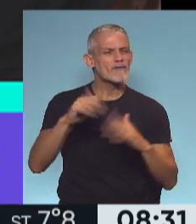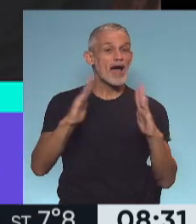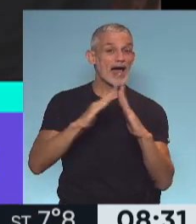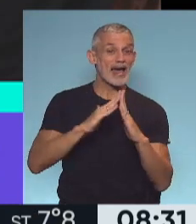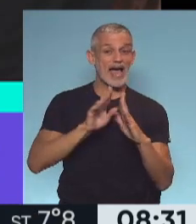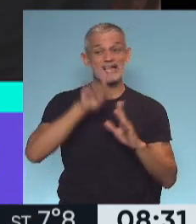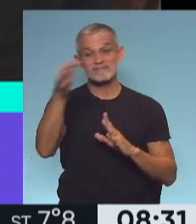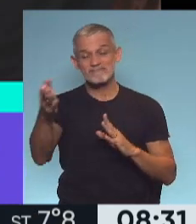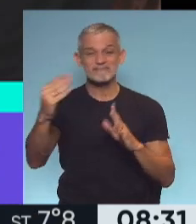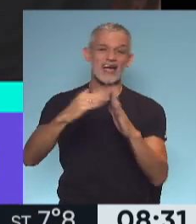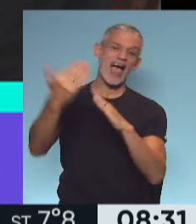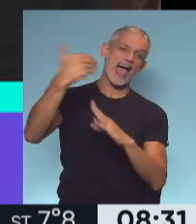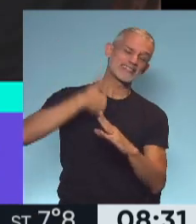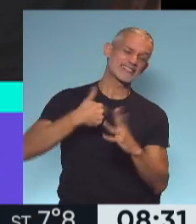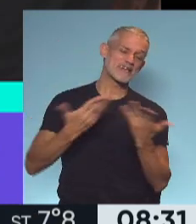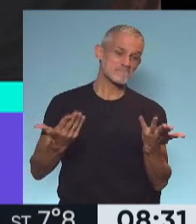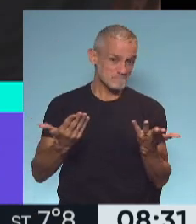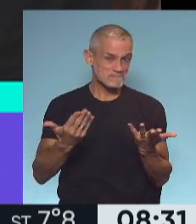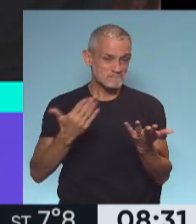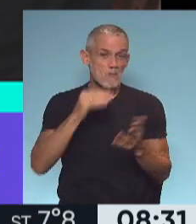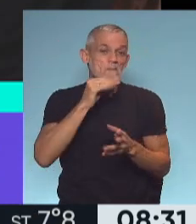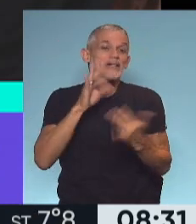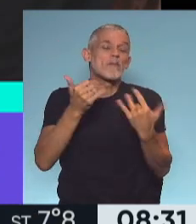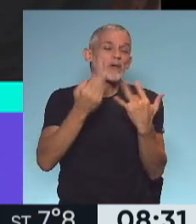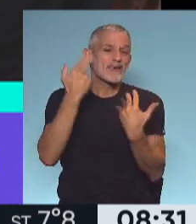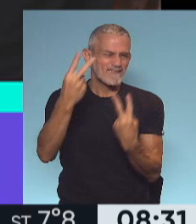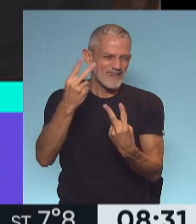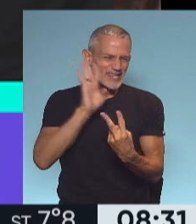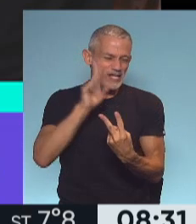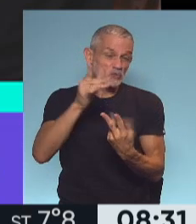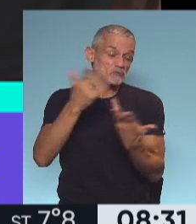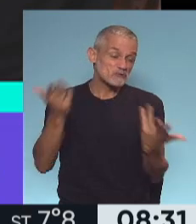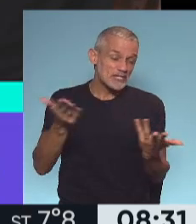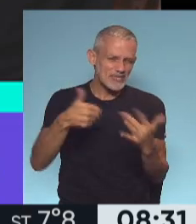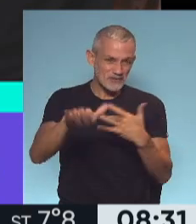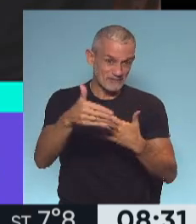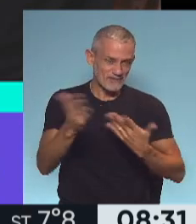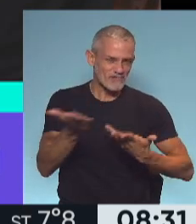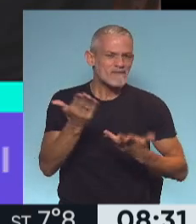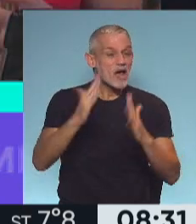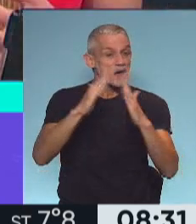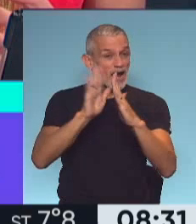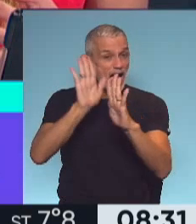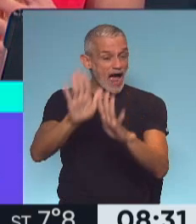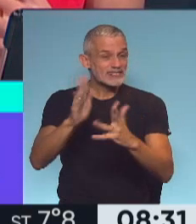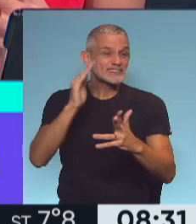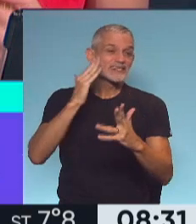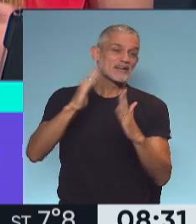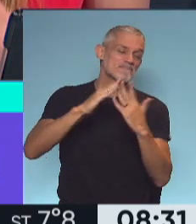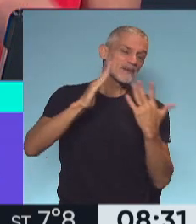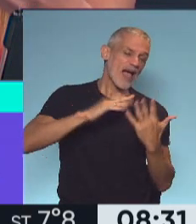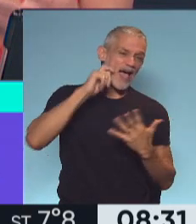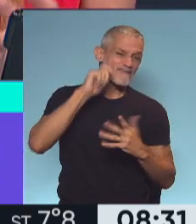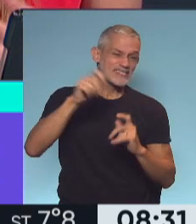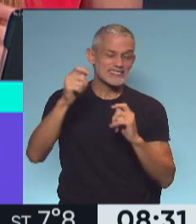uno o del otro personalmente. Sergio Massa podría viajar a Estados Unidos dentro de poco. Entonces se empiezan a ver cómo también